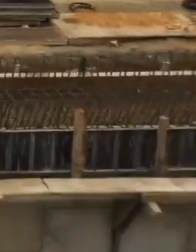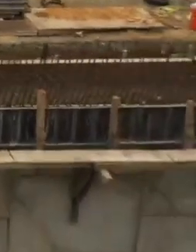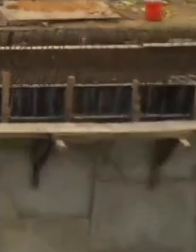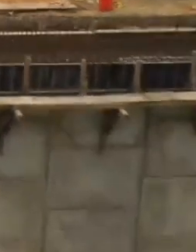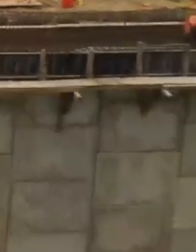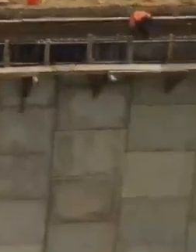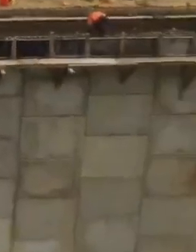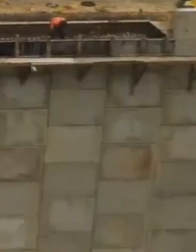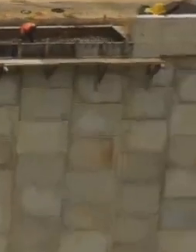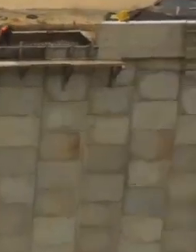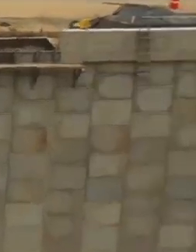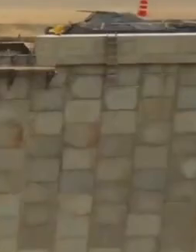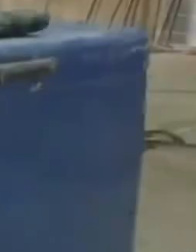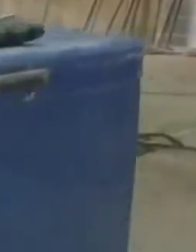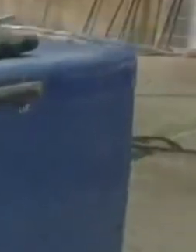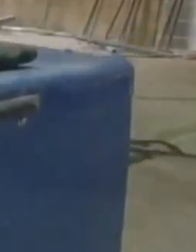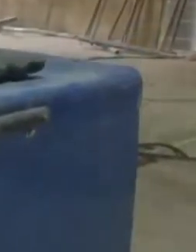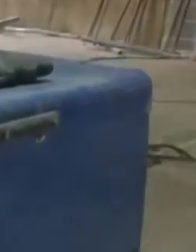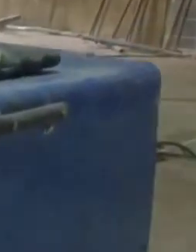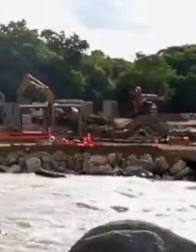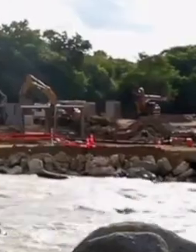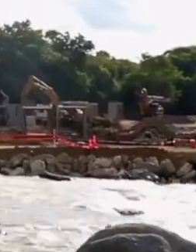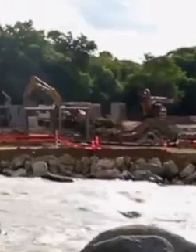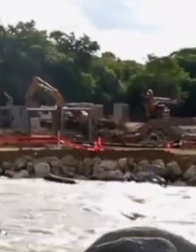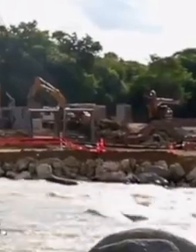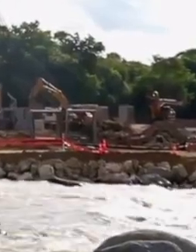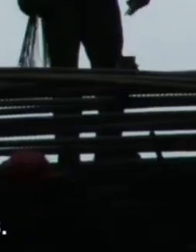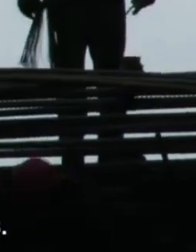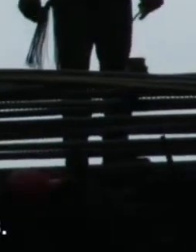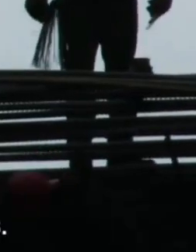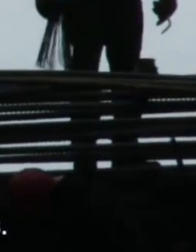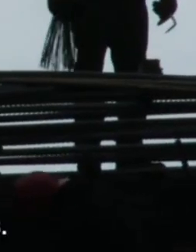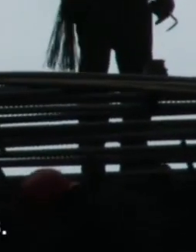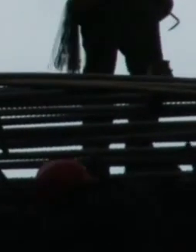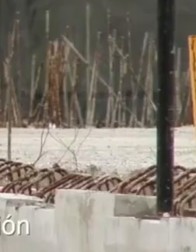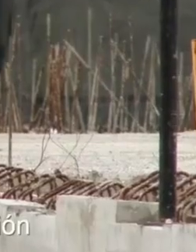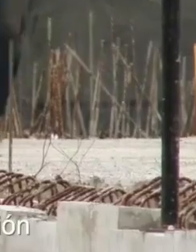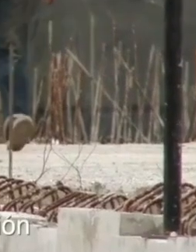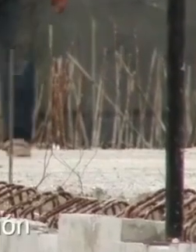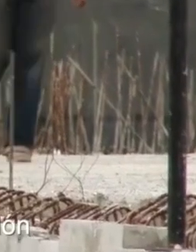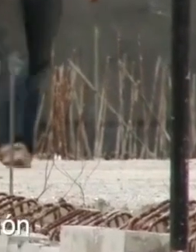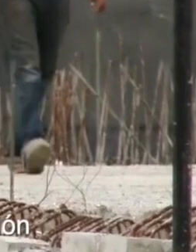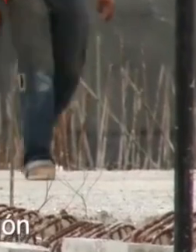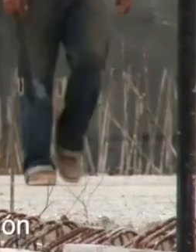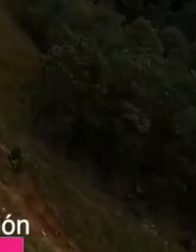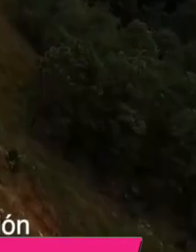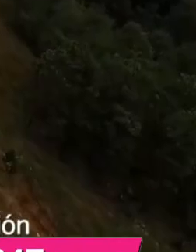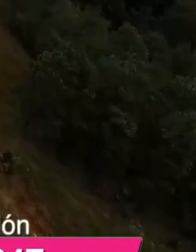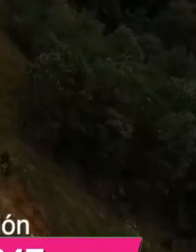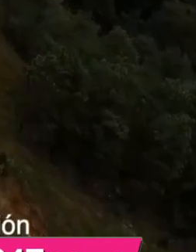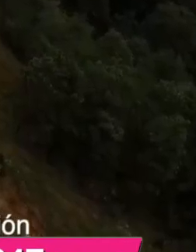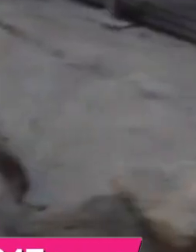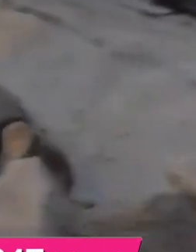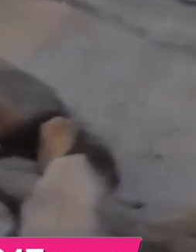Por enfrentarte a terrenos difíciles, gracias. Gracias por construir los caminos que usamos. Gracias por ser parte esencial de la